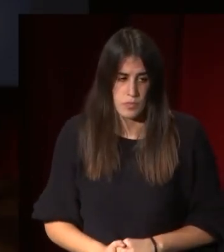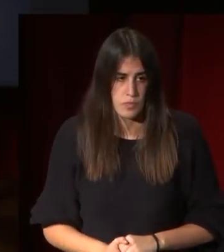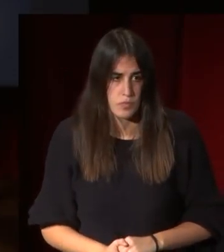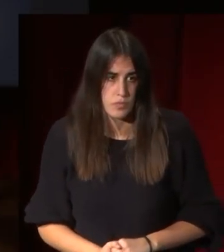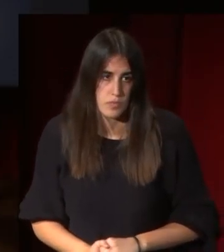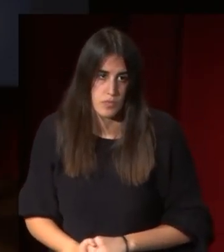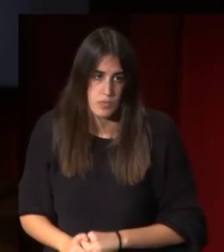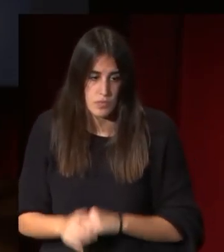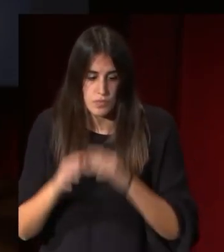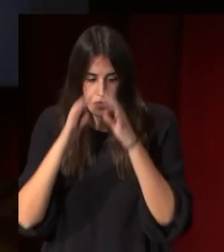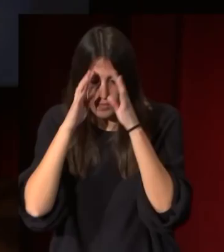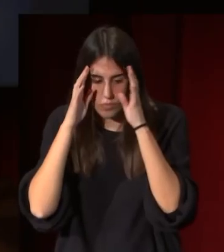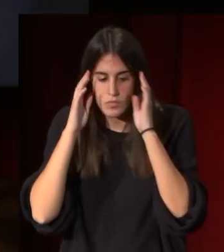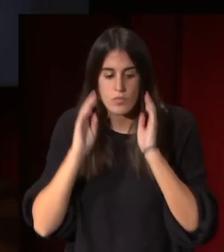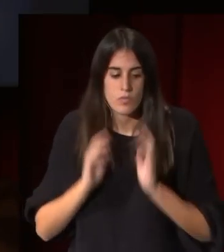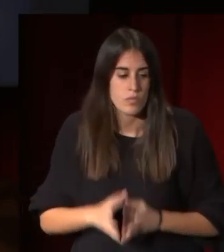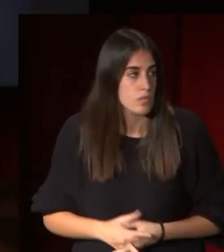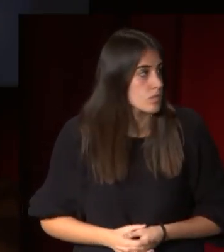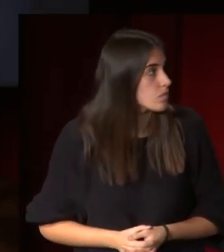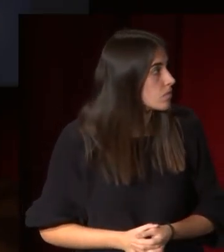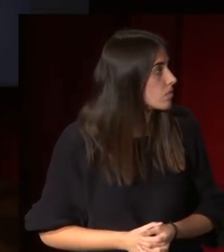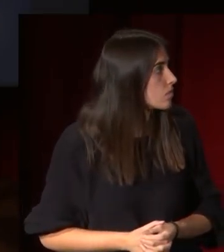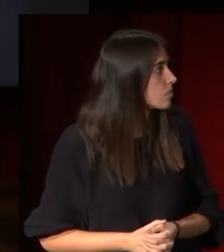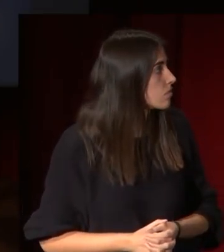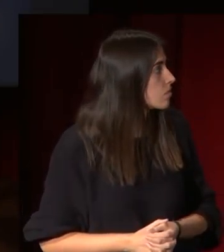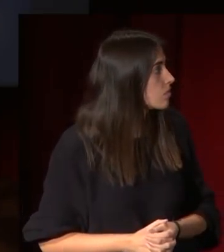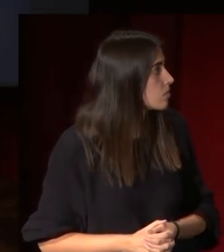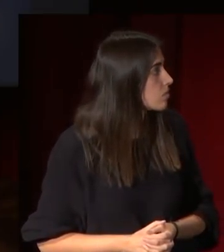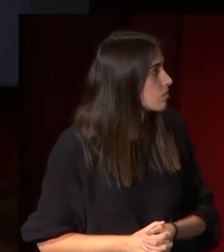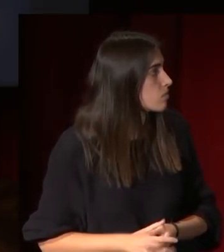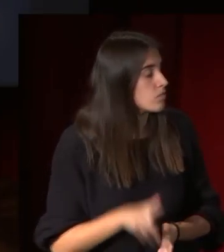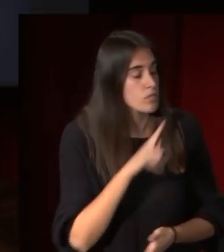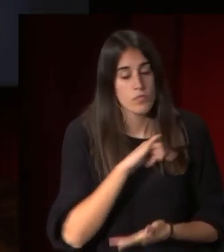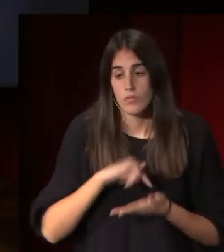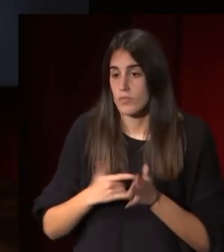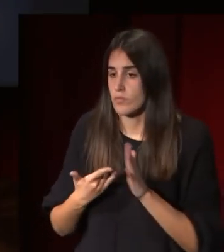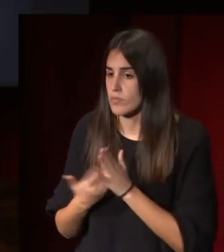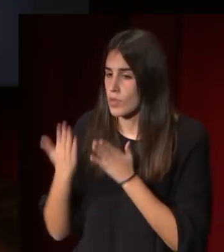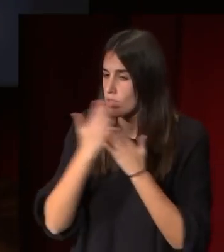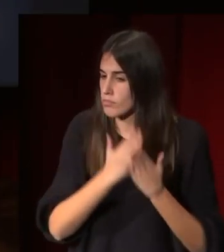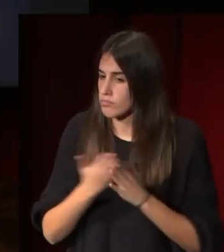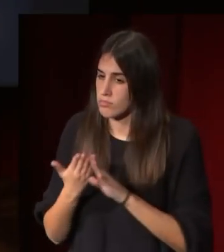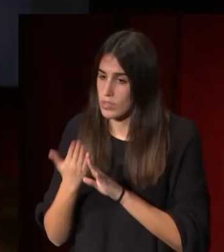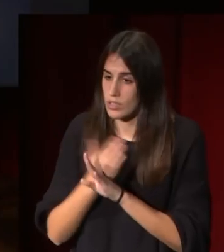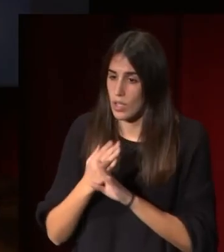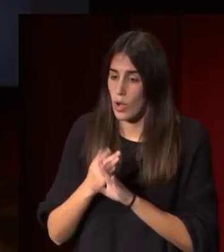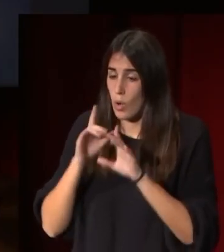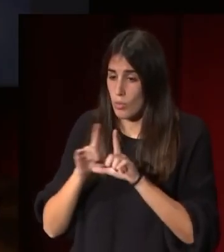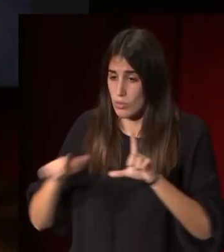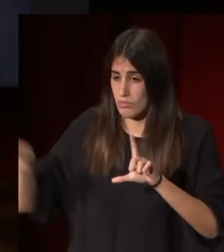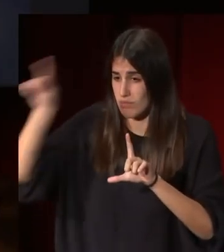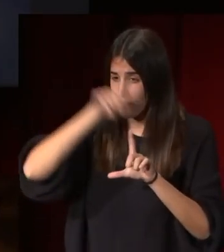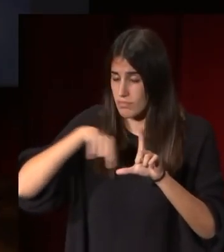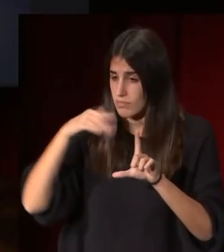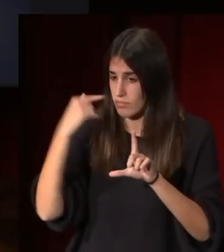ese proyecto tiene estudios previos y de hecho el tondo donde está el retrato de